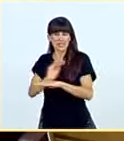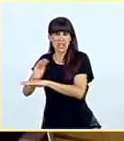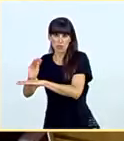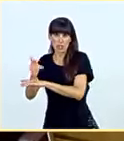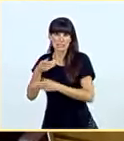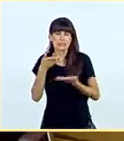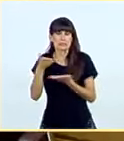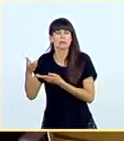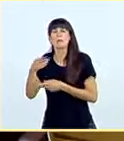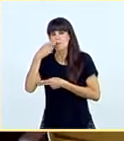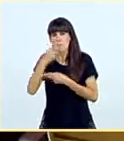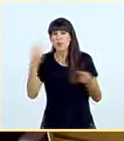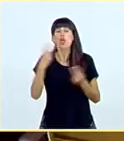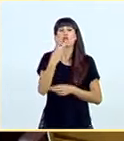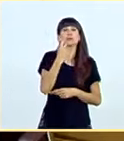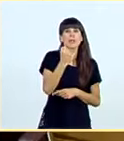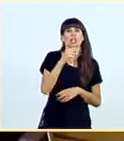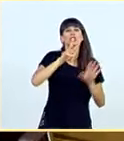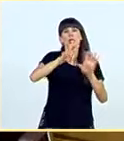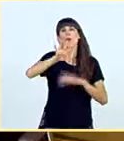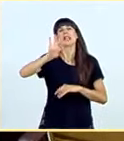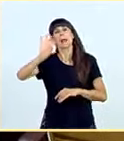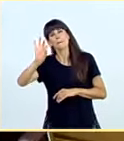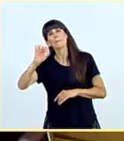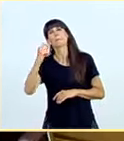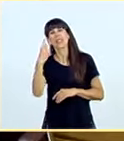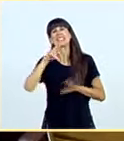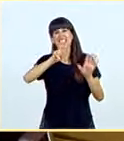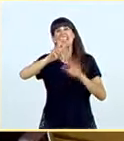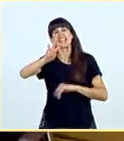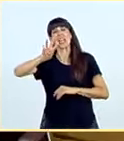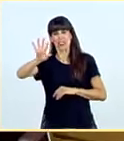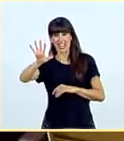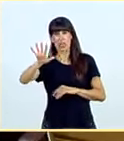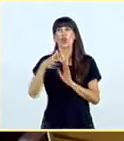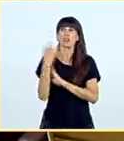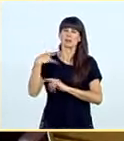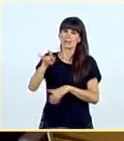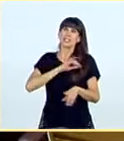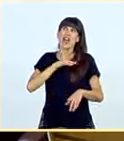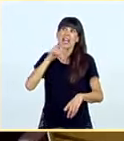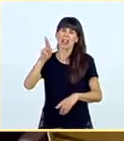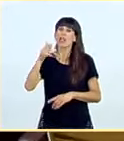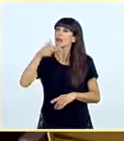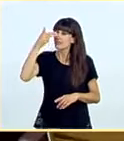cuales 2.840.735, señora Heredia, por si tiene interés, son prestaciones